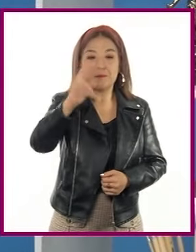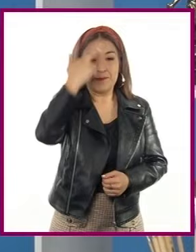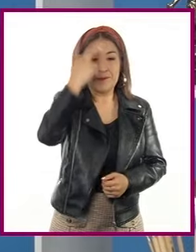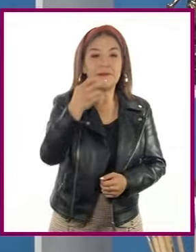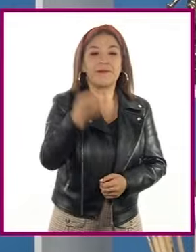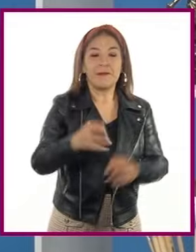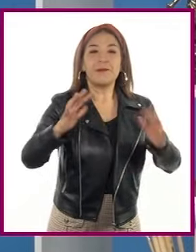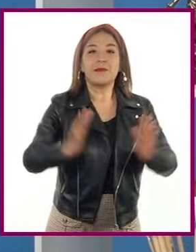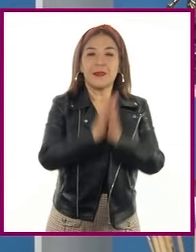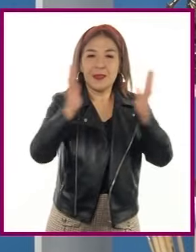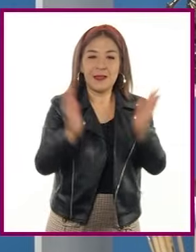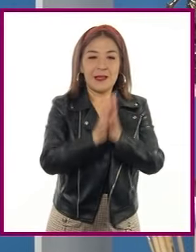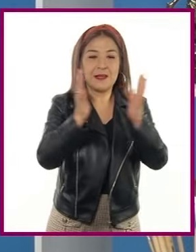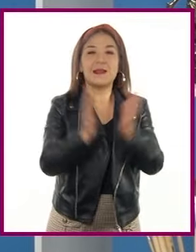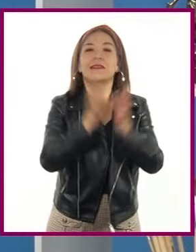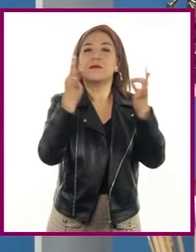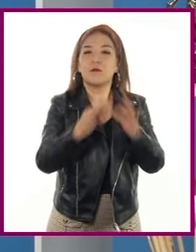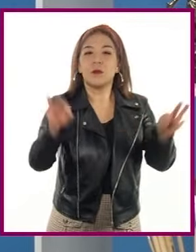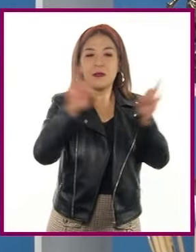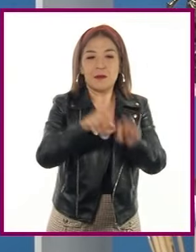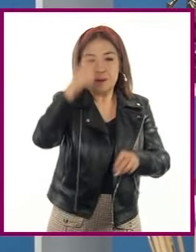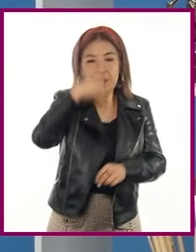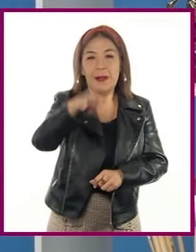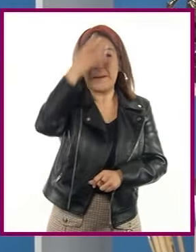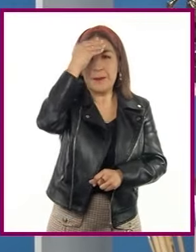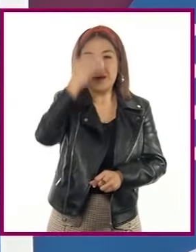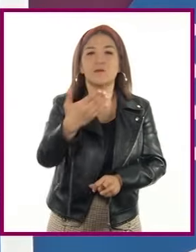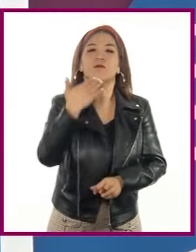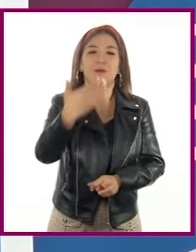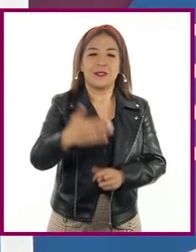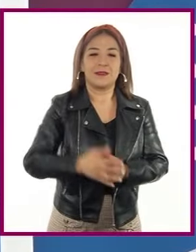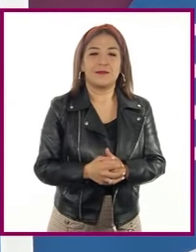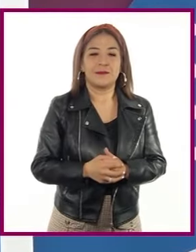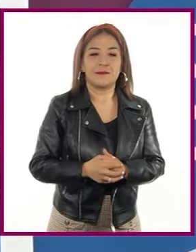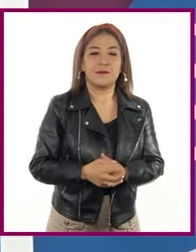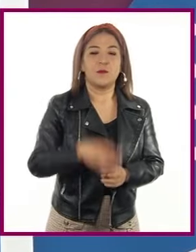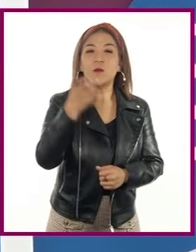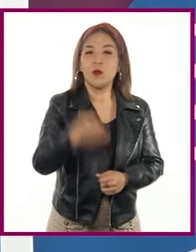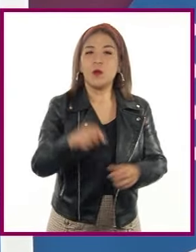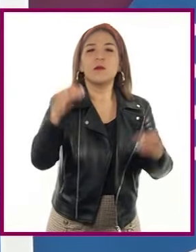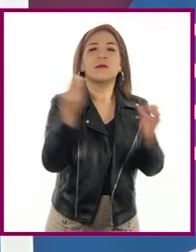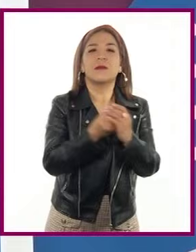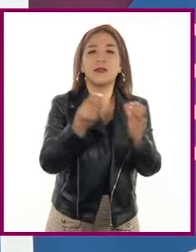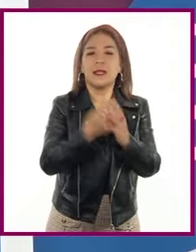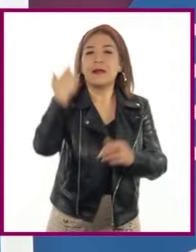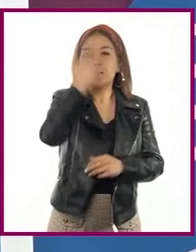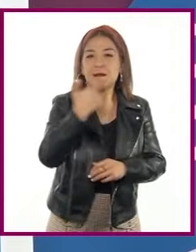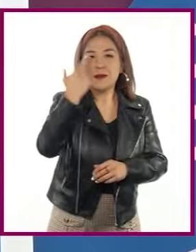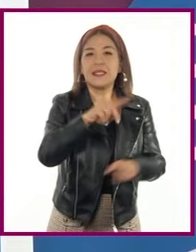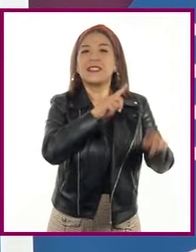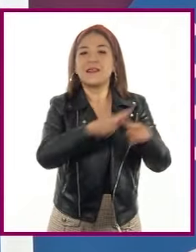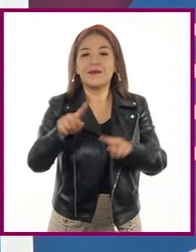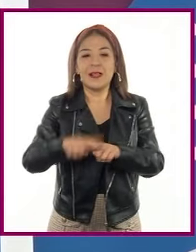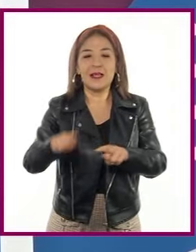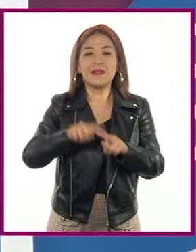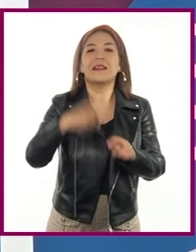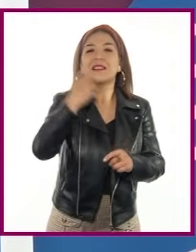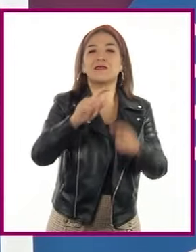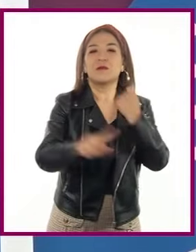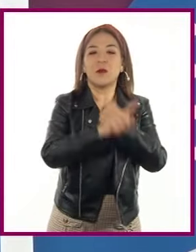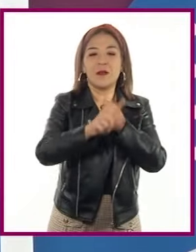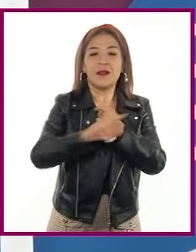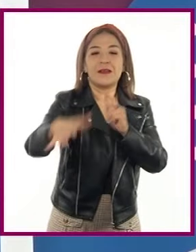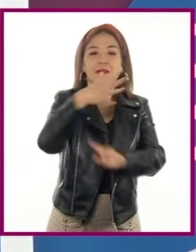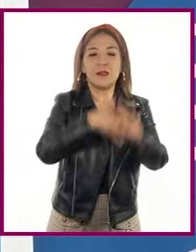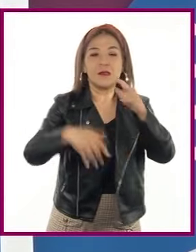participación es muy importante para lograr un aprendizaje óptimo. En esta sesión, analizaremos las implicaciones ambientales,